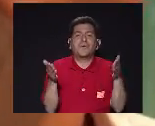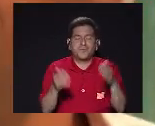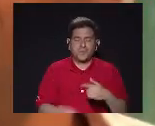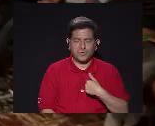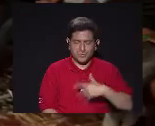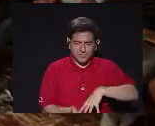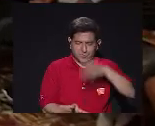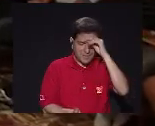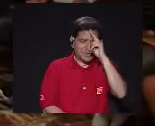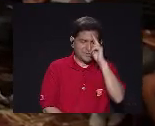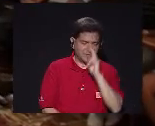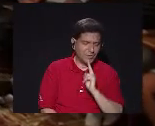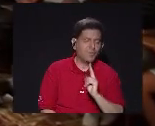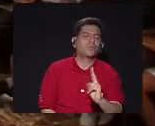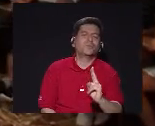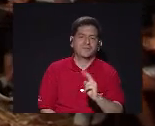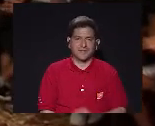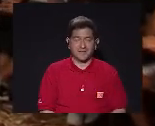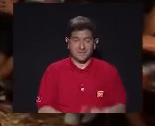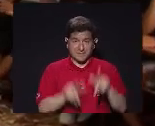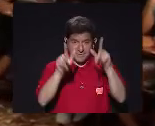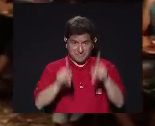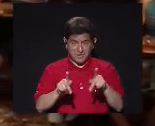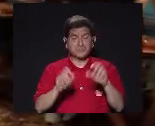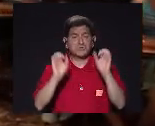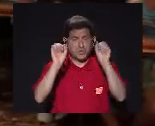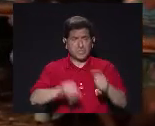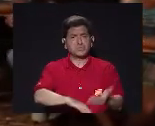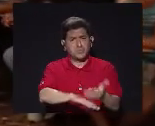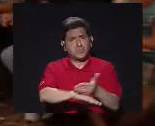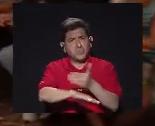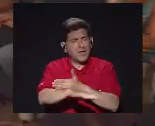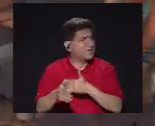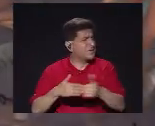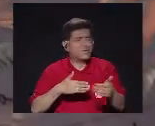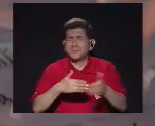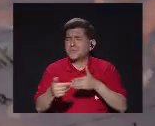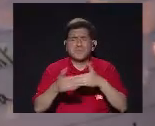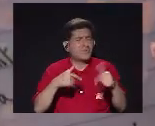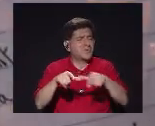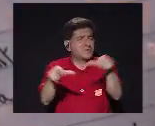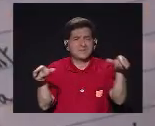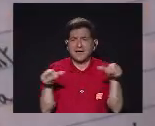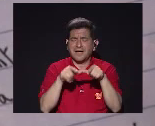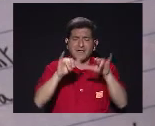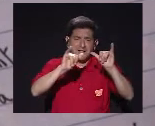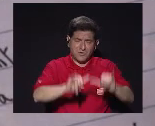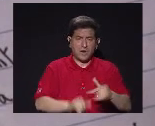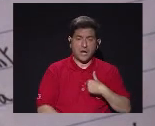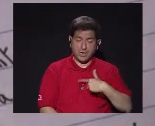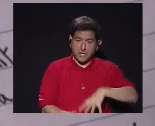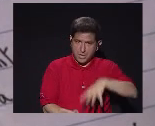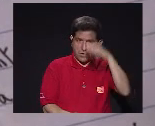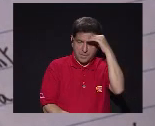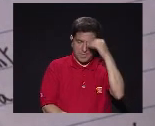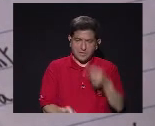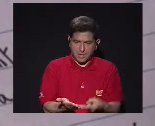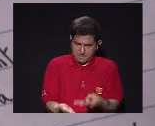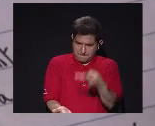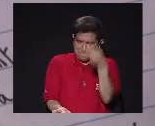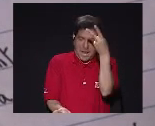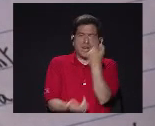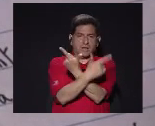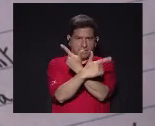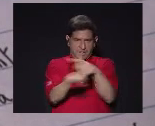He aprendido la humildad He aprendido que las personas Pueden crecer Independientemente Del lugar donde estén Y he aprendido